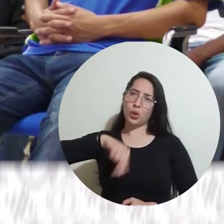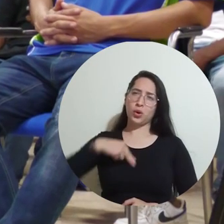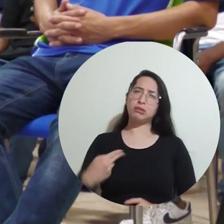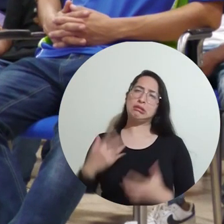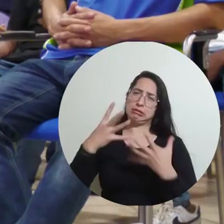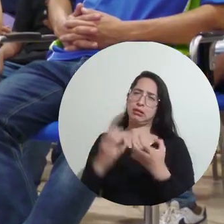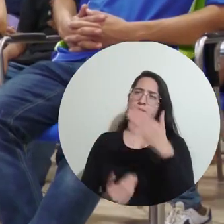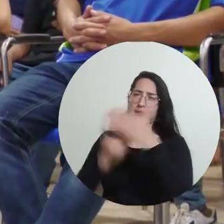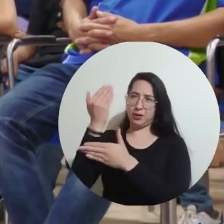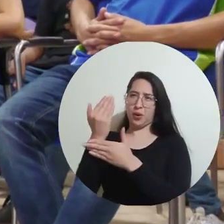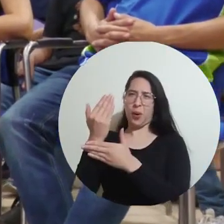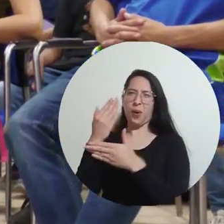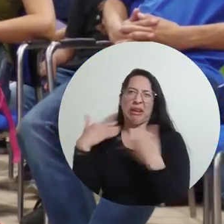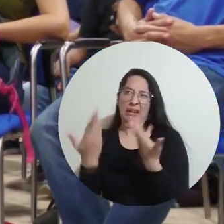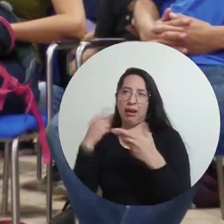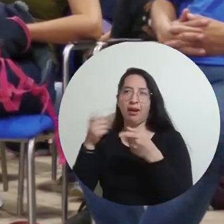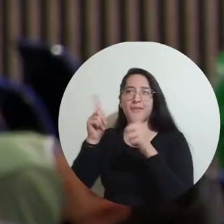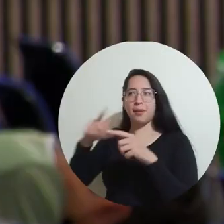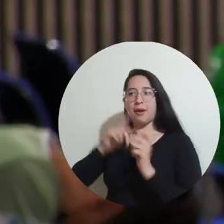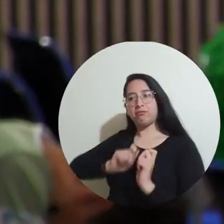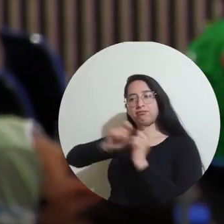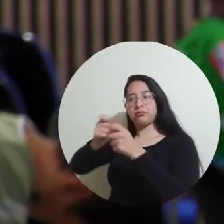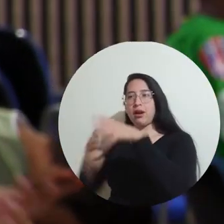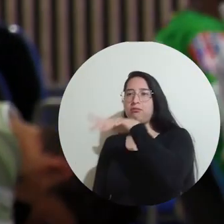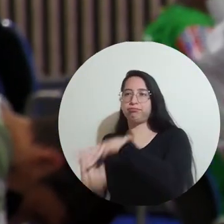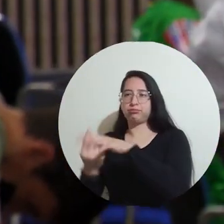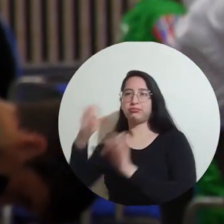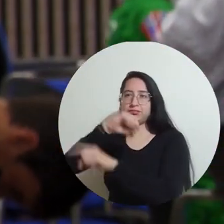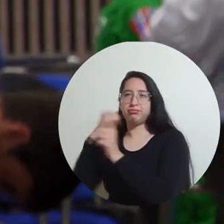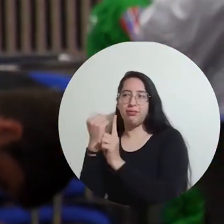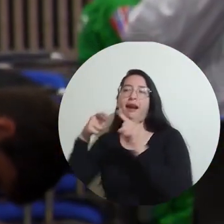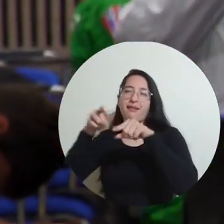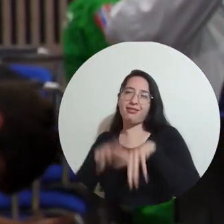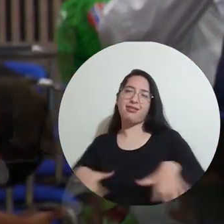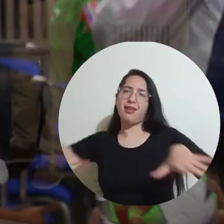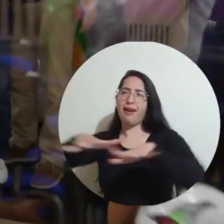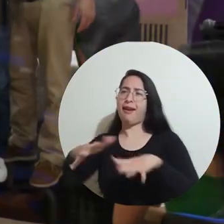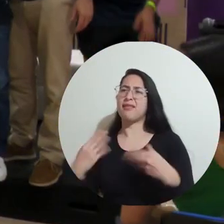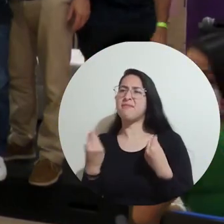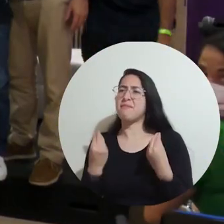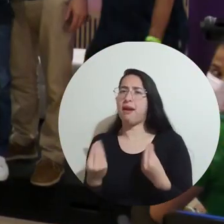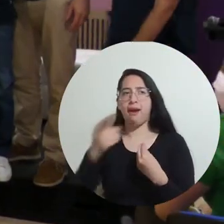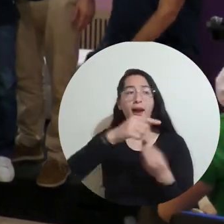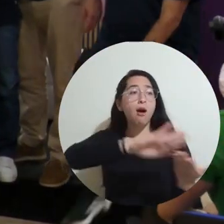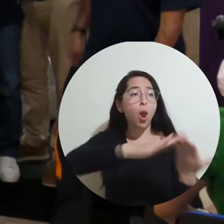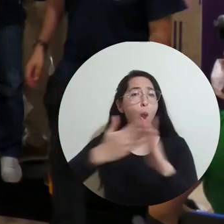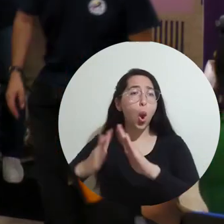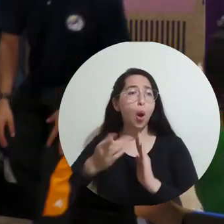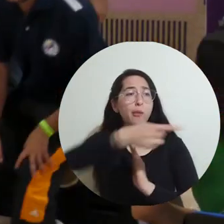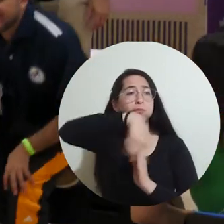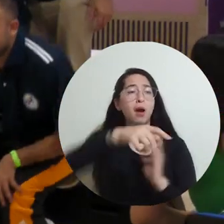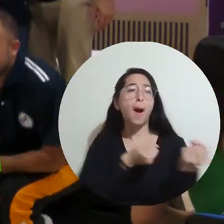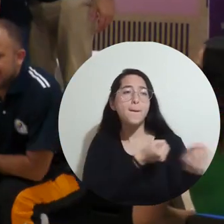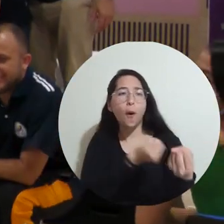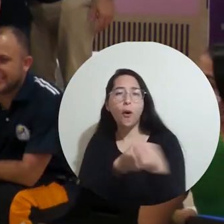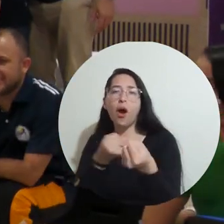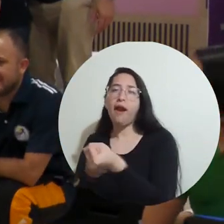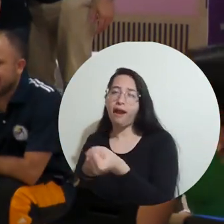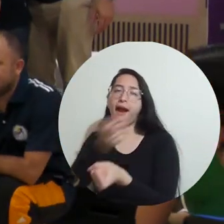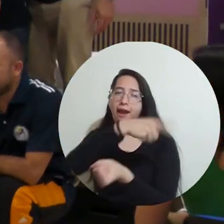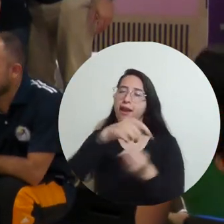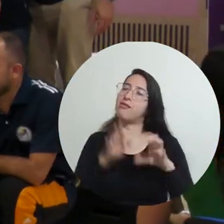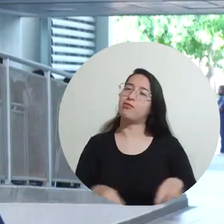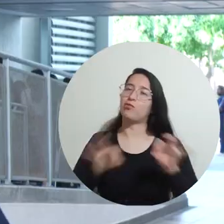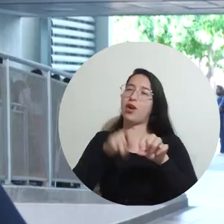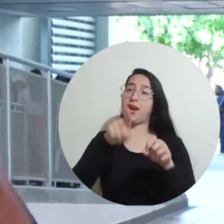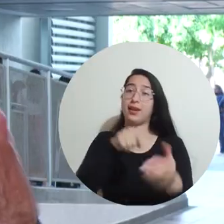Quisimos empezar con esto que hemos llamado la Fundación Social ACART y es ayudar a las comunidades donde hacemos nuestros